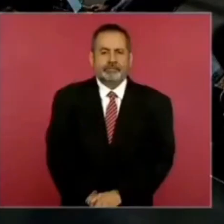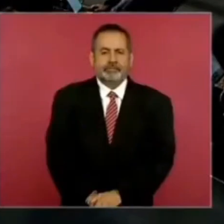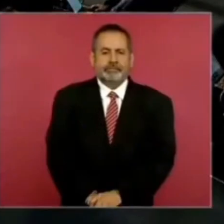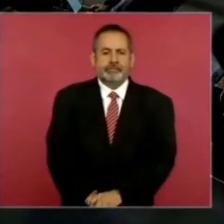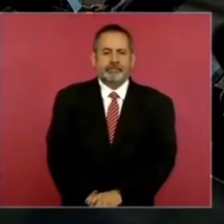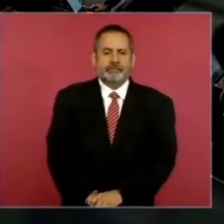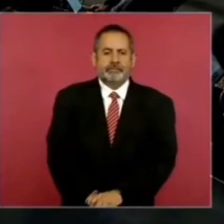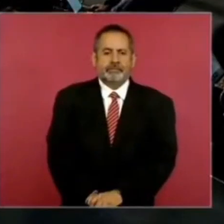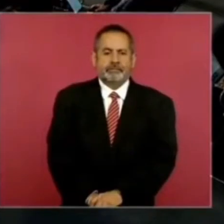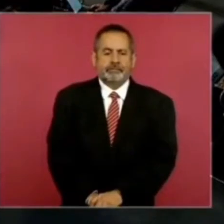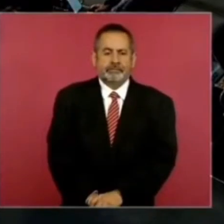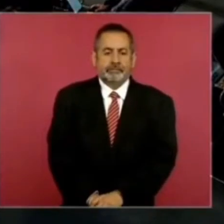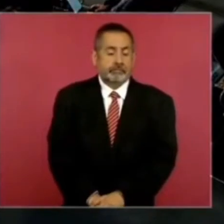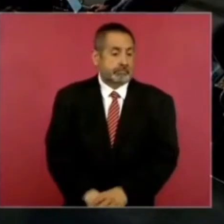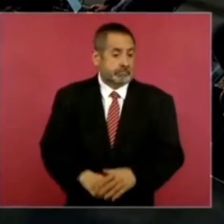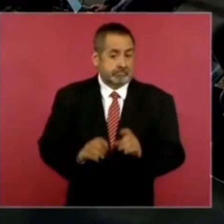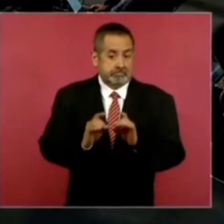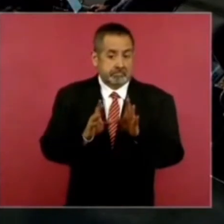pues ayer